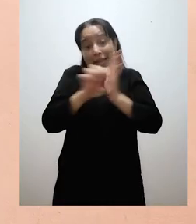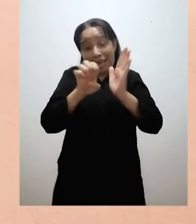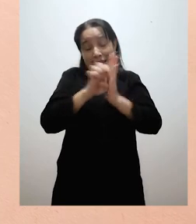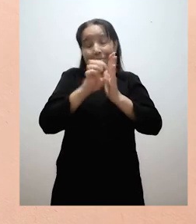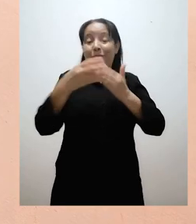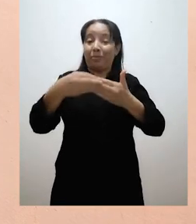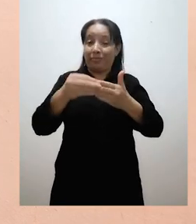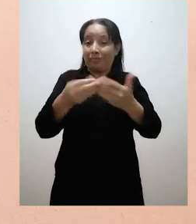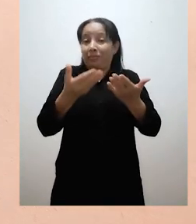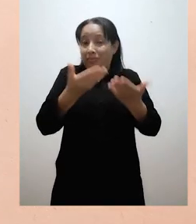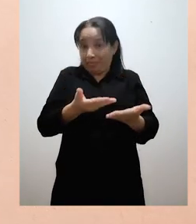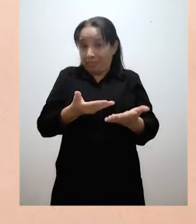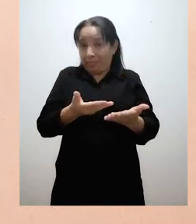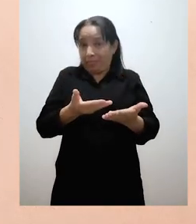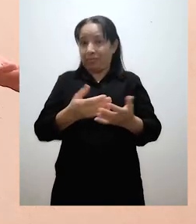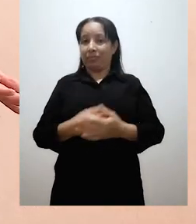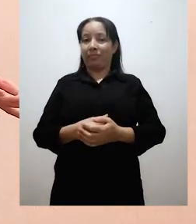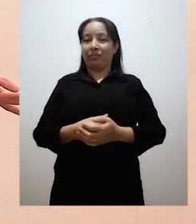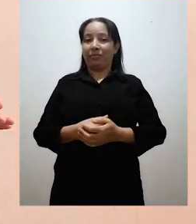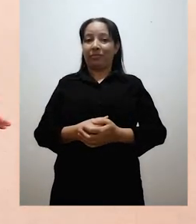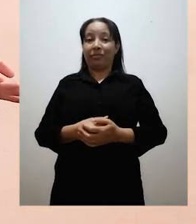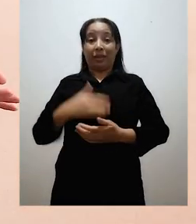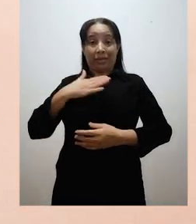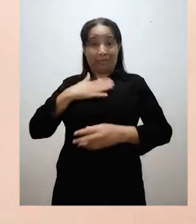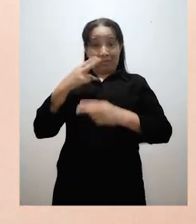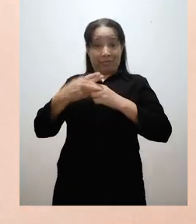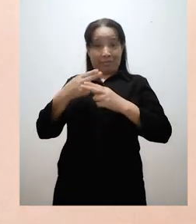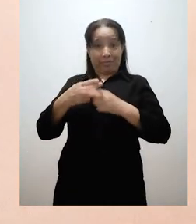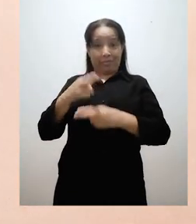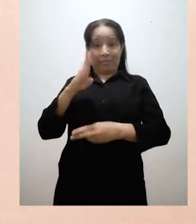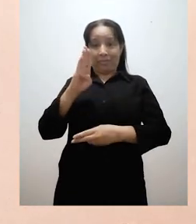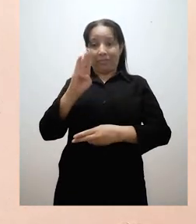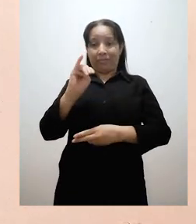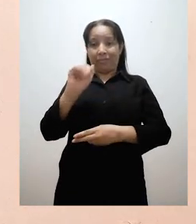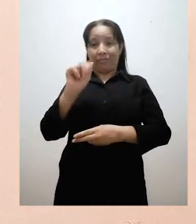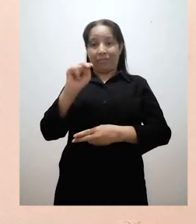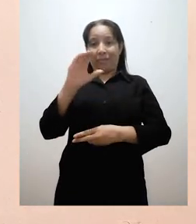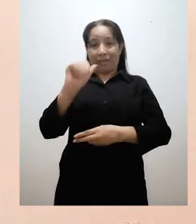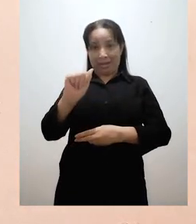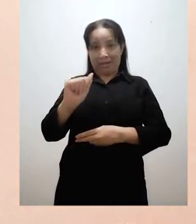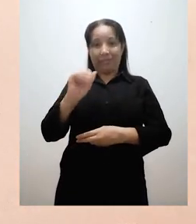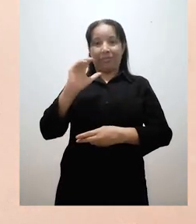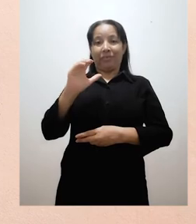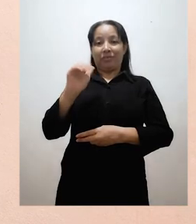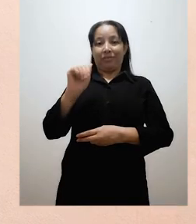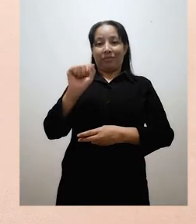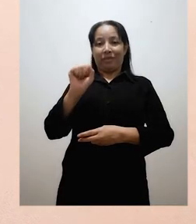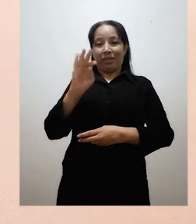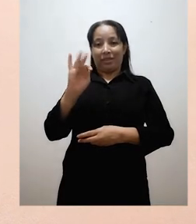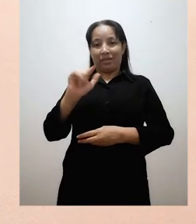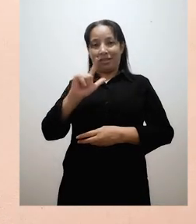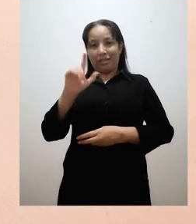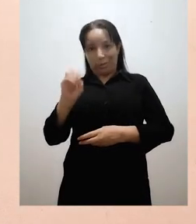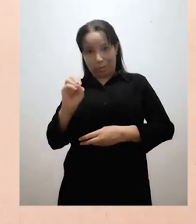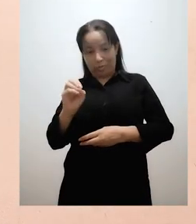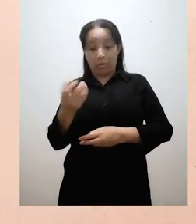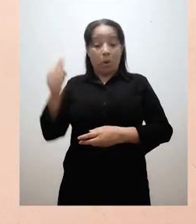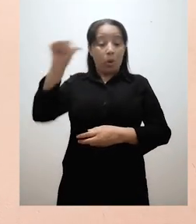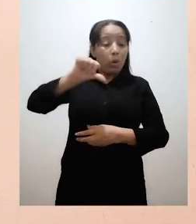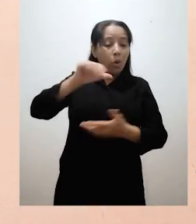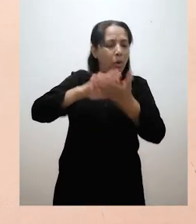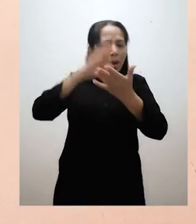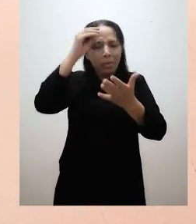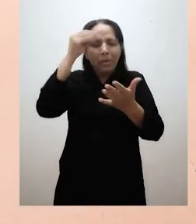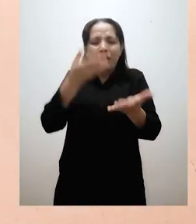Mi nombre es Bianca Castillo y el día de hoy vamos a aprender a hacer plastilina casera. La plastilina